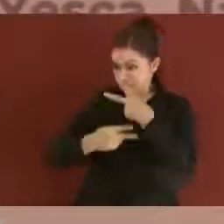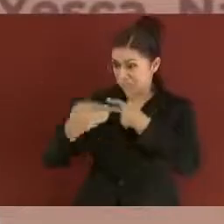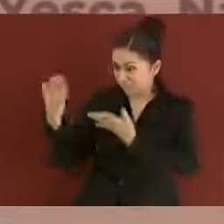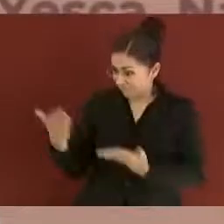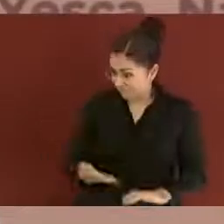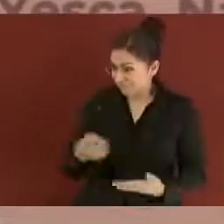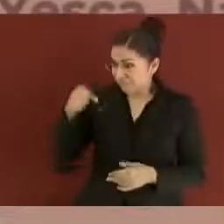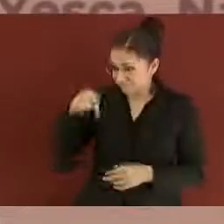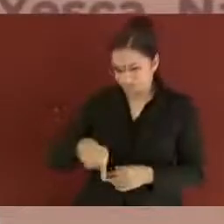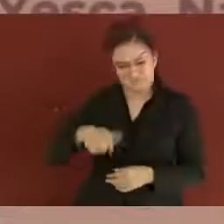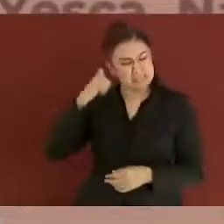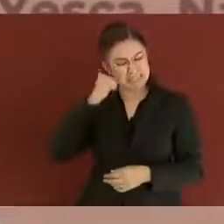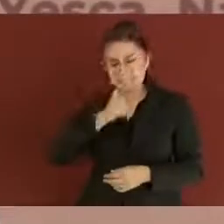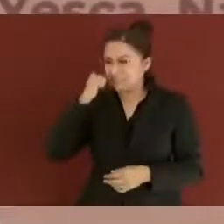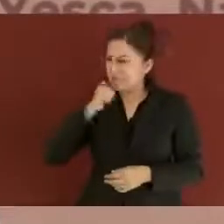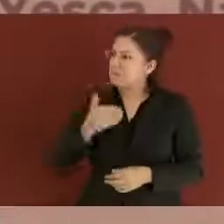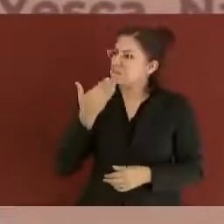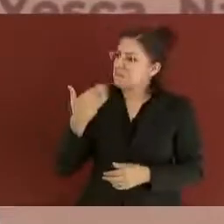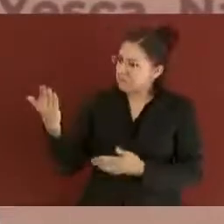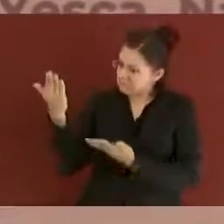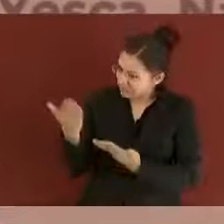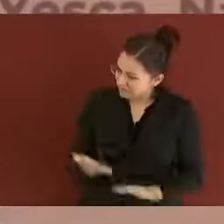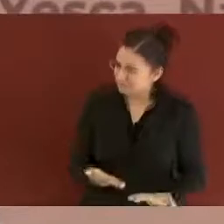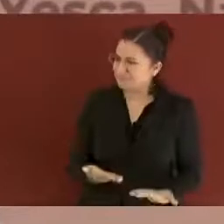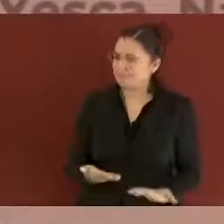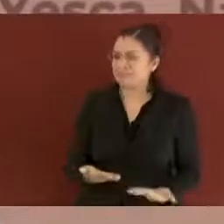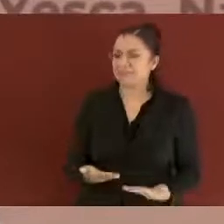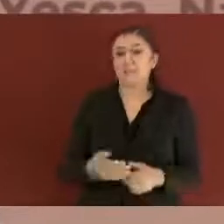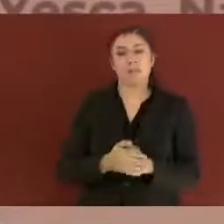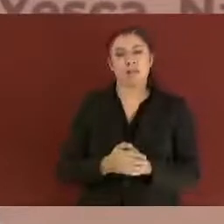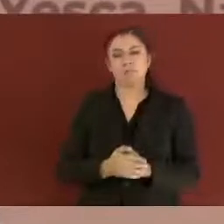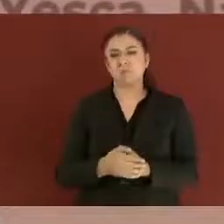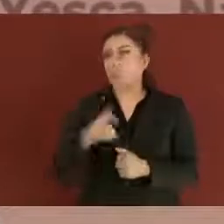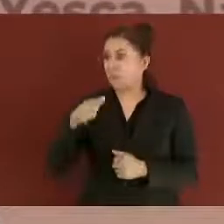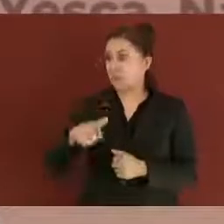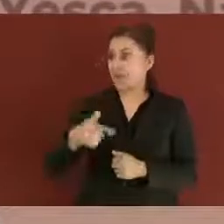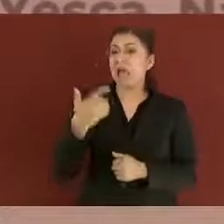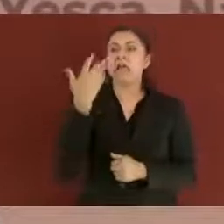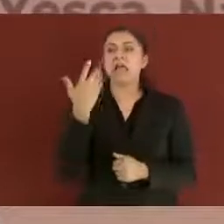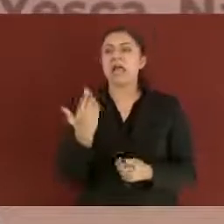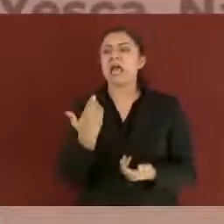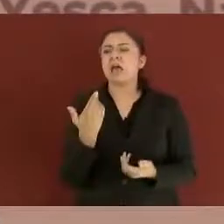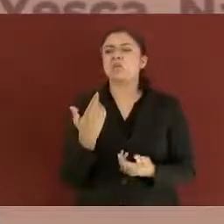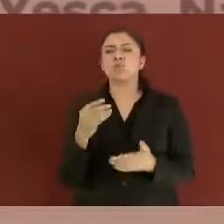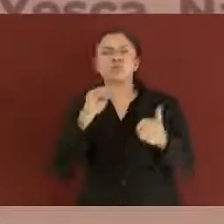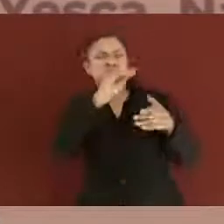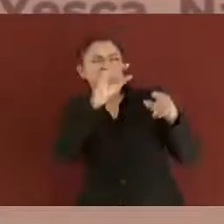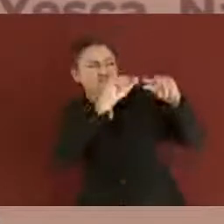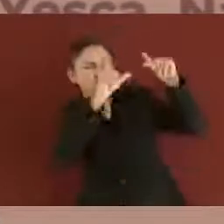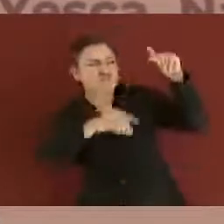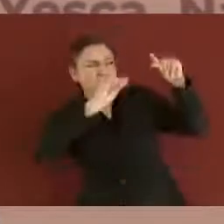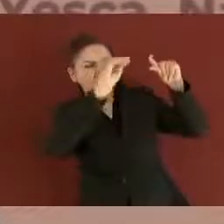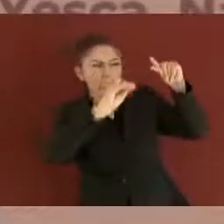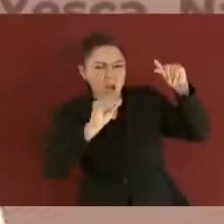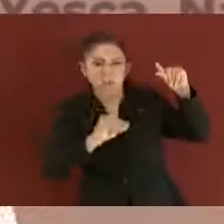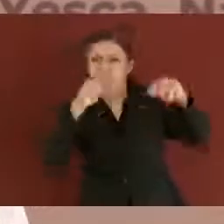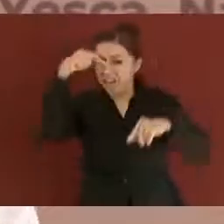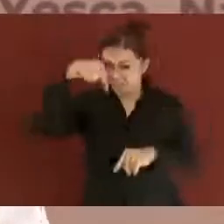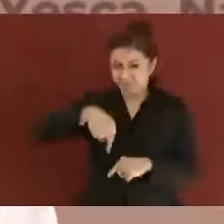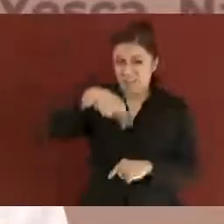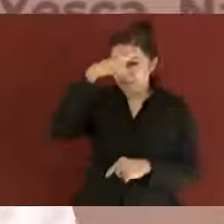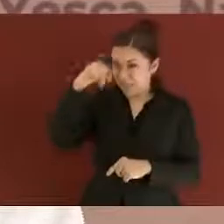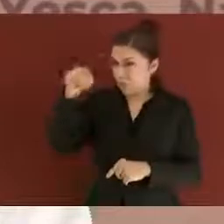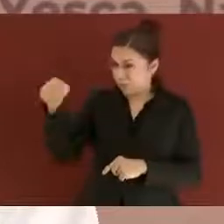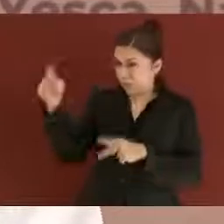tierra, bienvenido presidente en esta sudécima gira de trabajo por Nayarit, desde aquella primera ocasión